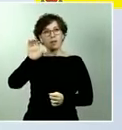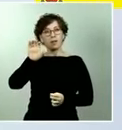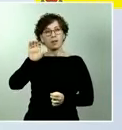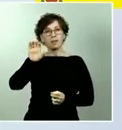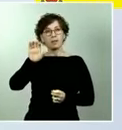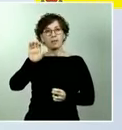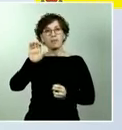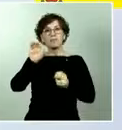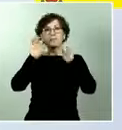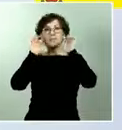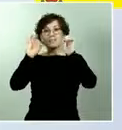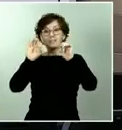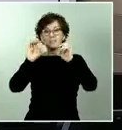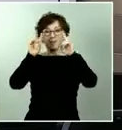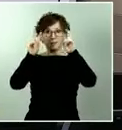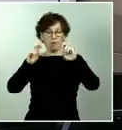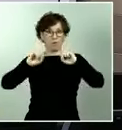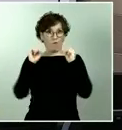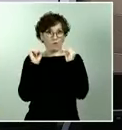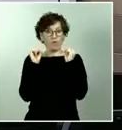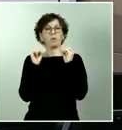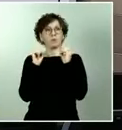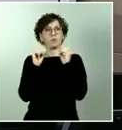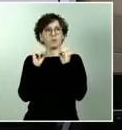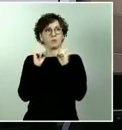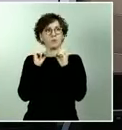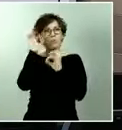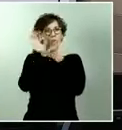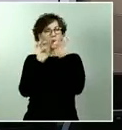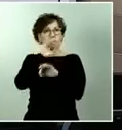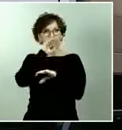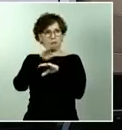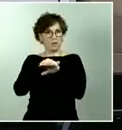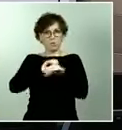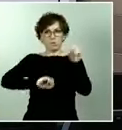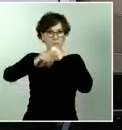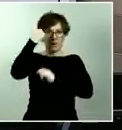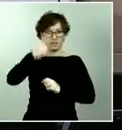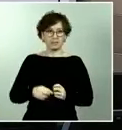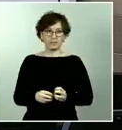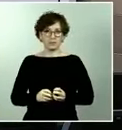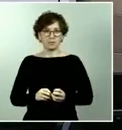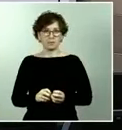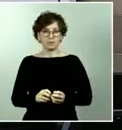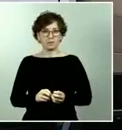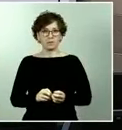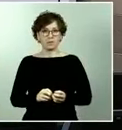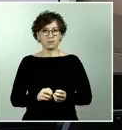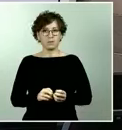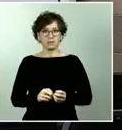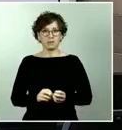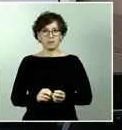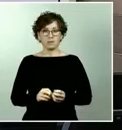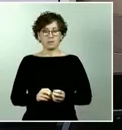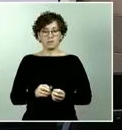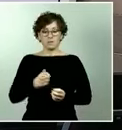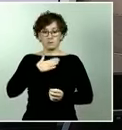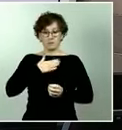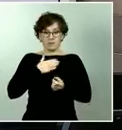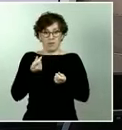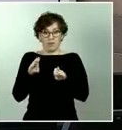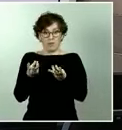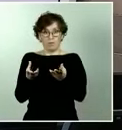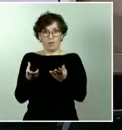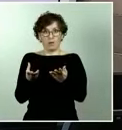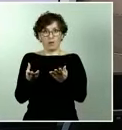confinamiento. Las cifras del Ministerio son muy inferiores a las de la época anterior a la pandemia. En